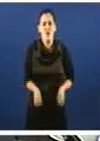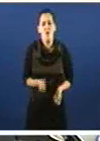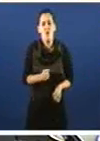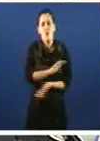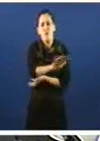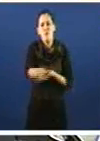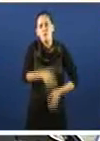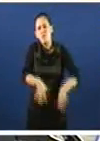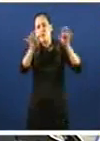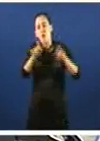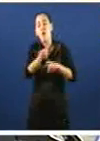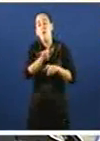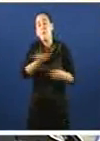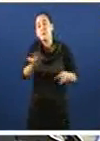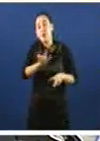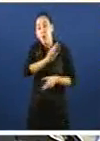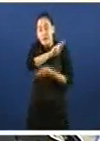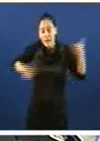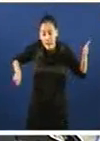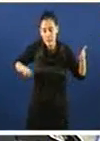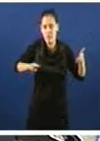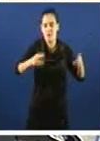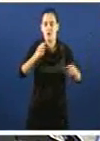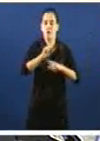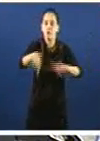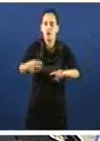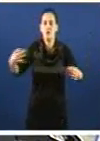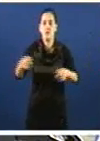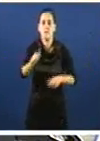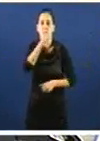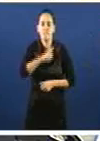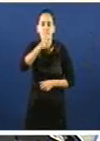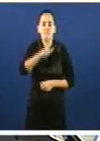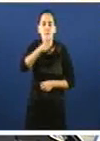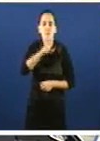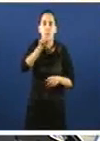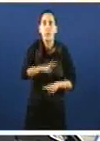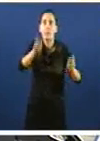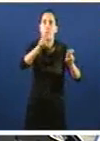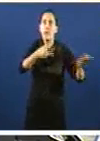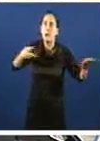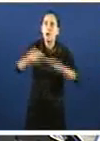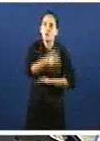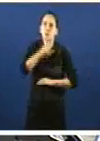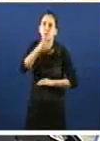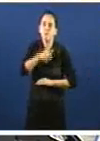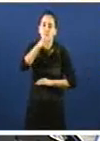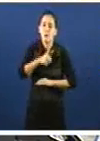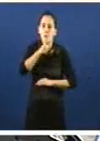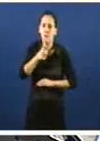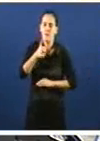que en Galicia teñen que aturar día a día as cadeas sen fin dos recortes. Señor presidente,